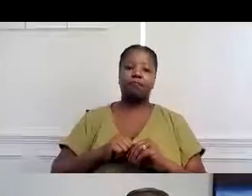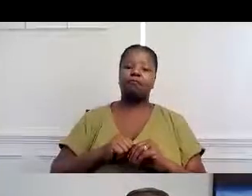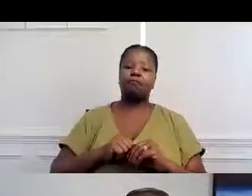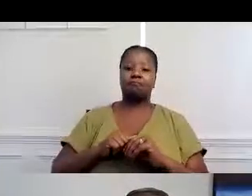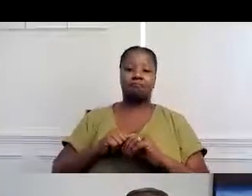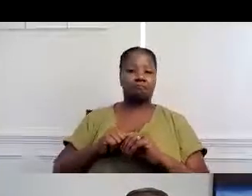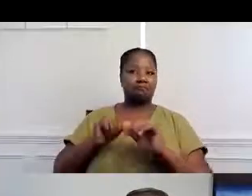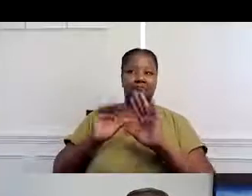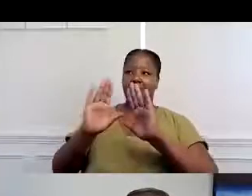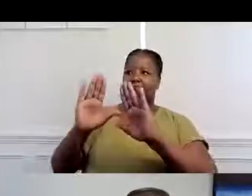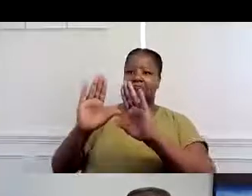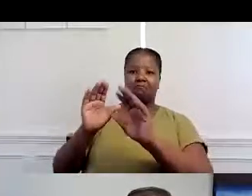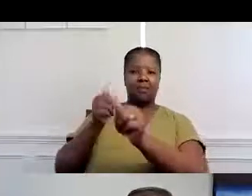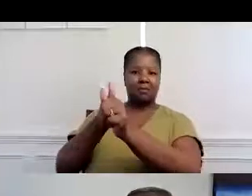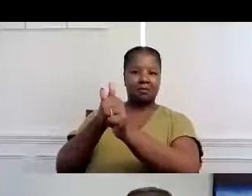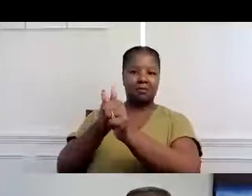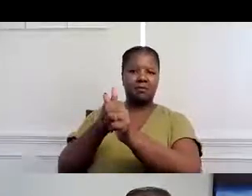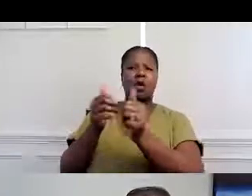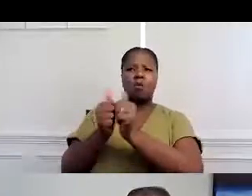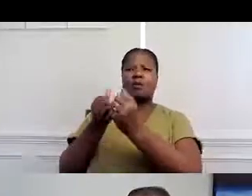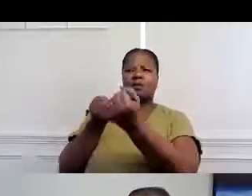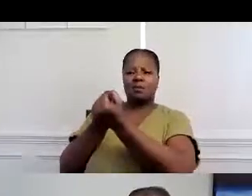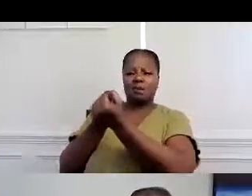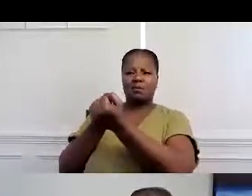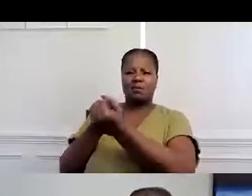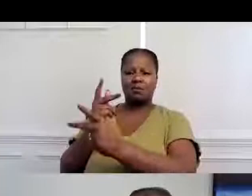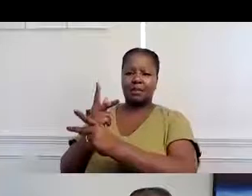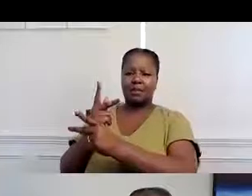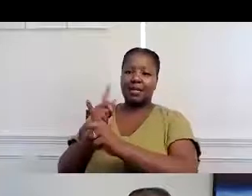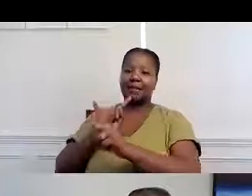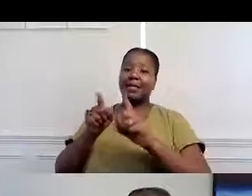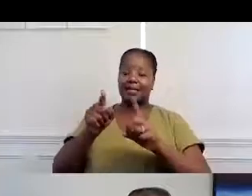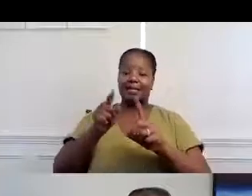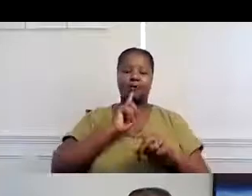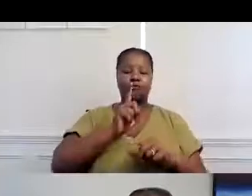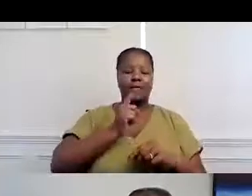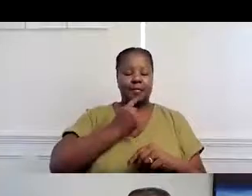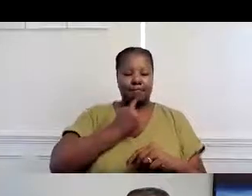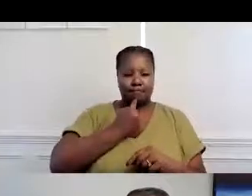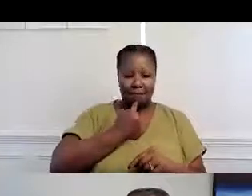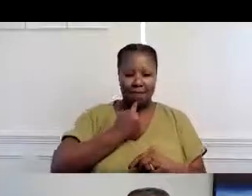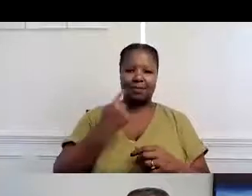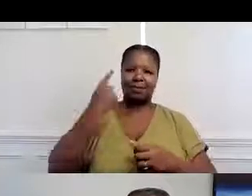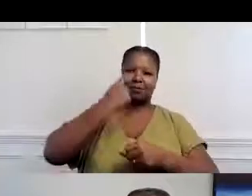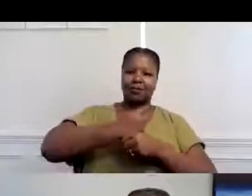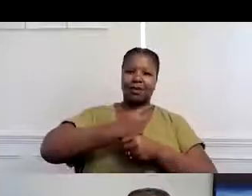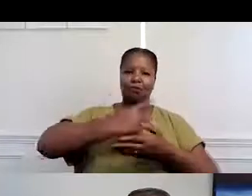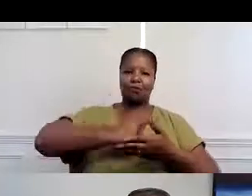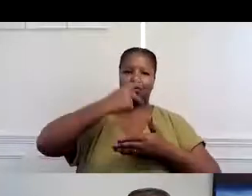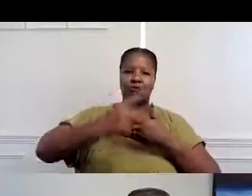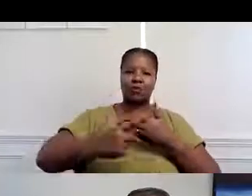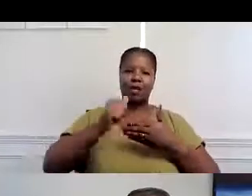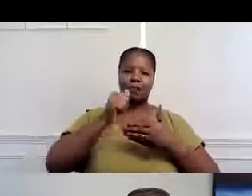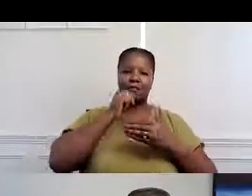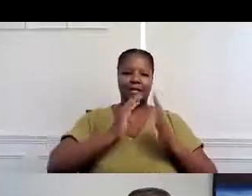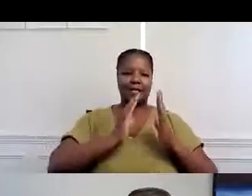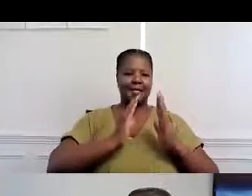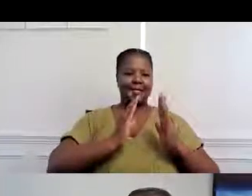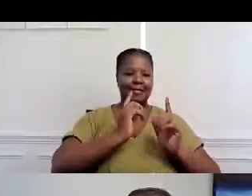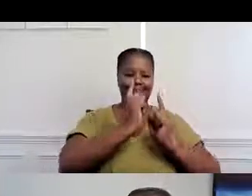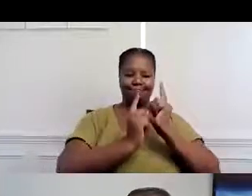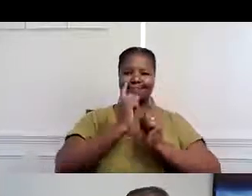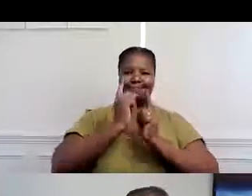durante COVID. Se salió de su hogar de sus papás con apoyo, cuidados de apoyo. Pero ella